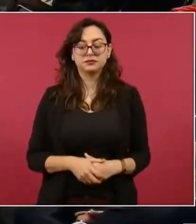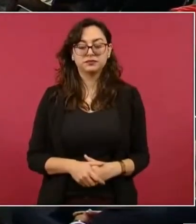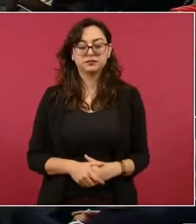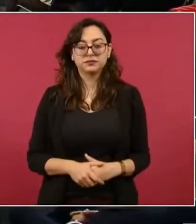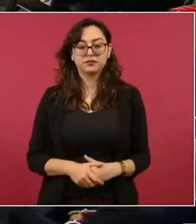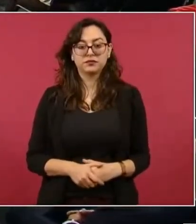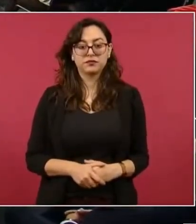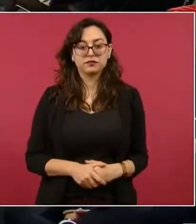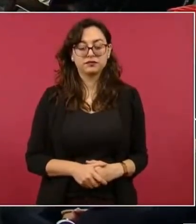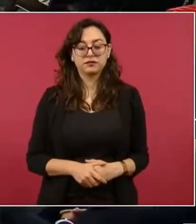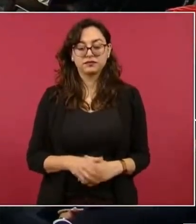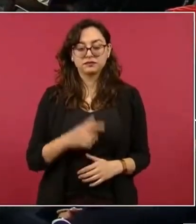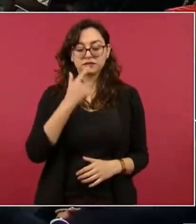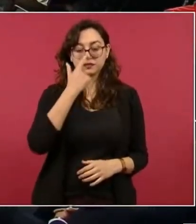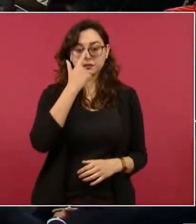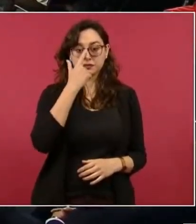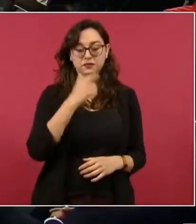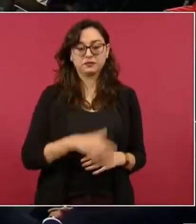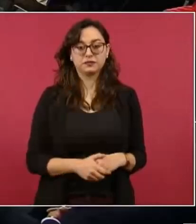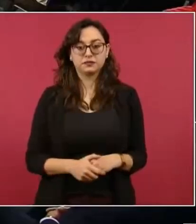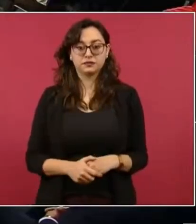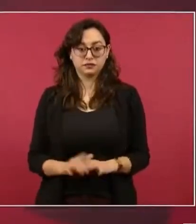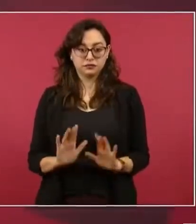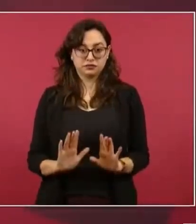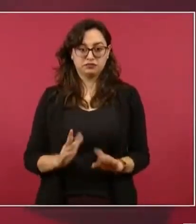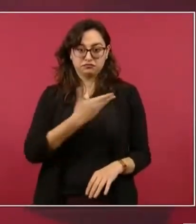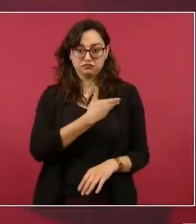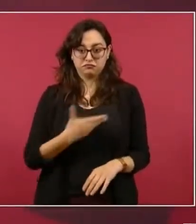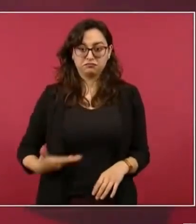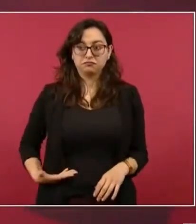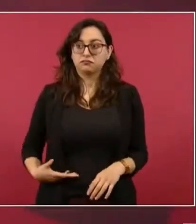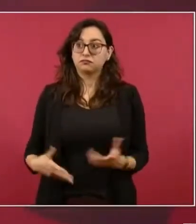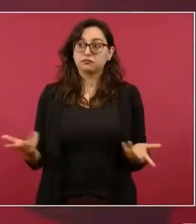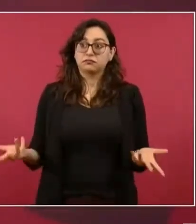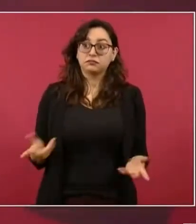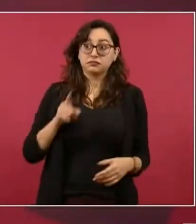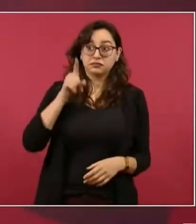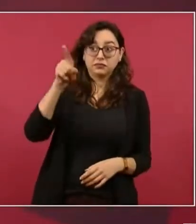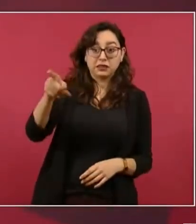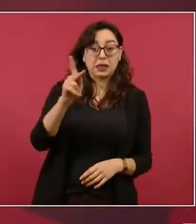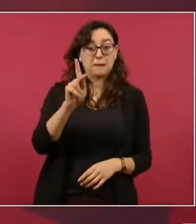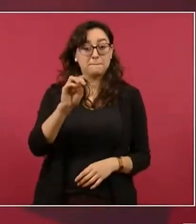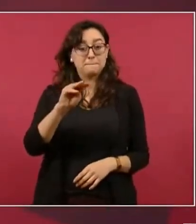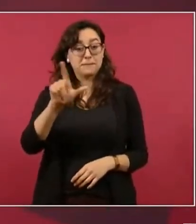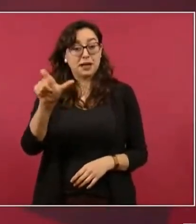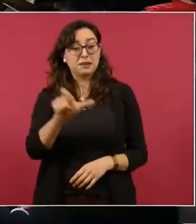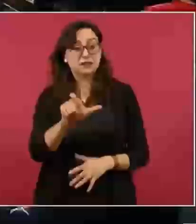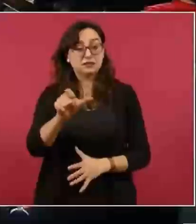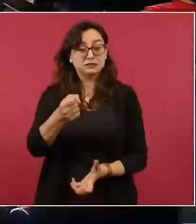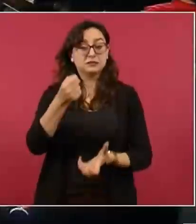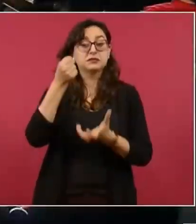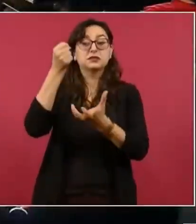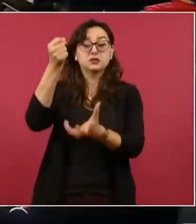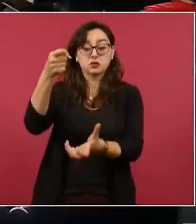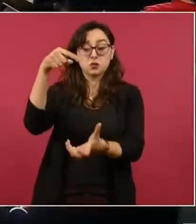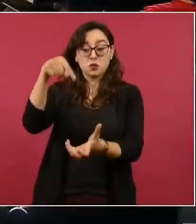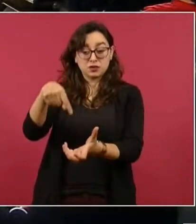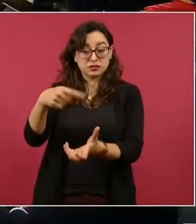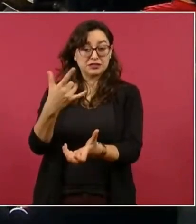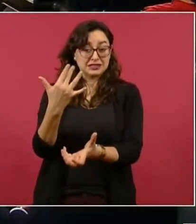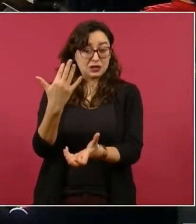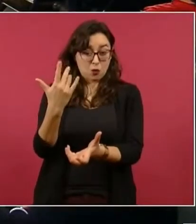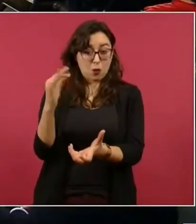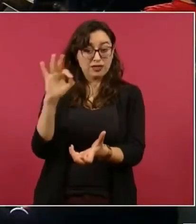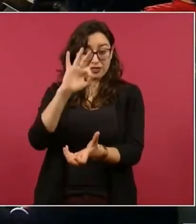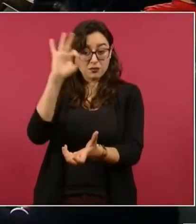pues nada más, imagínense en Pemex, que la mitad del presupuesto de Pemex durante el periodo